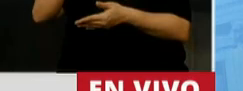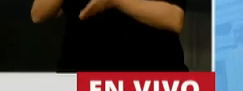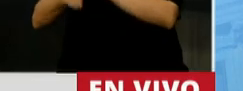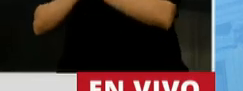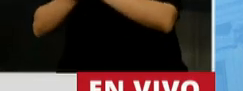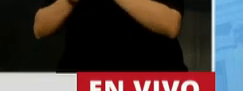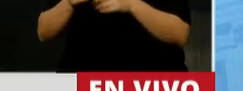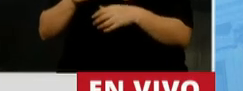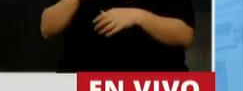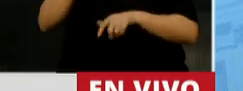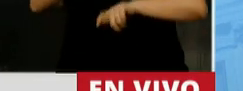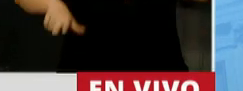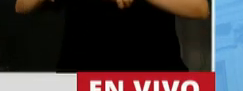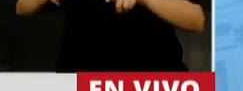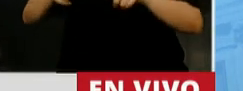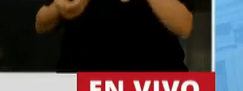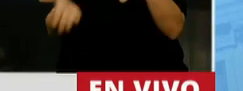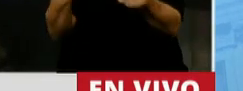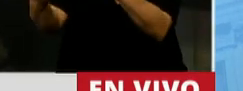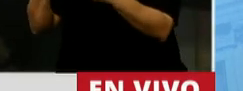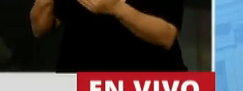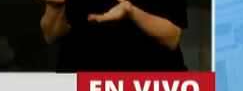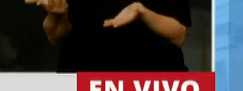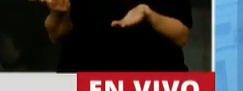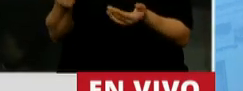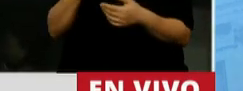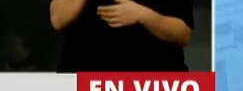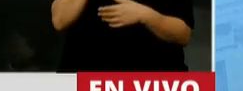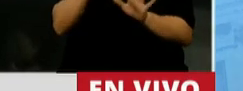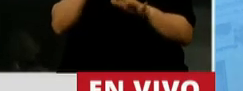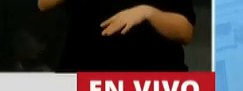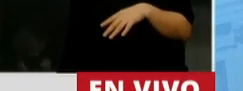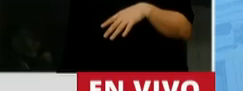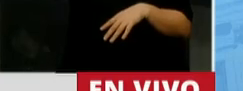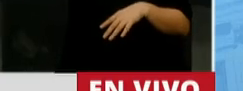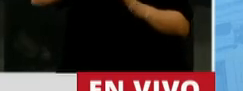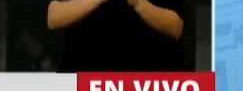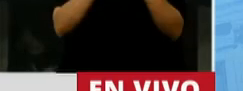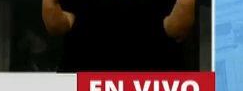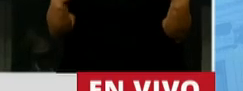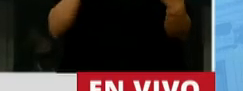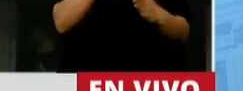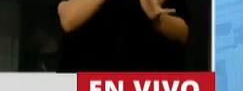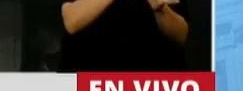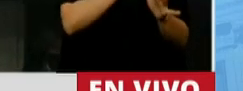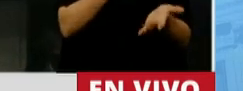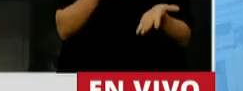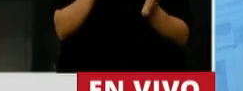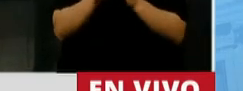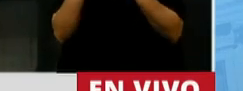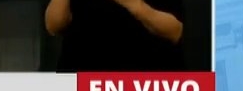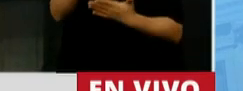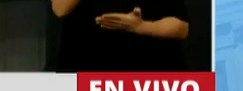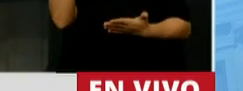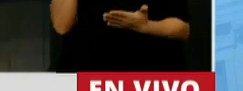hay desalojo. Si usted ve hoy la tapa de los diarios Clarín y Nación, la tapa